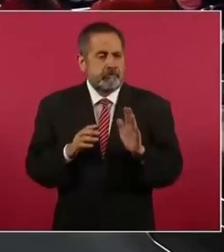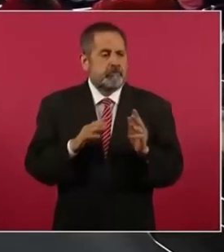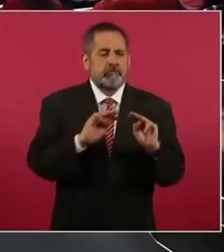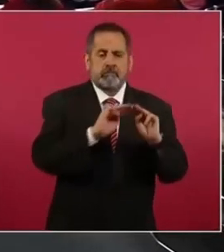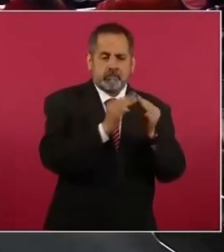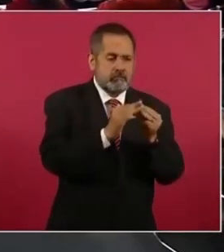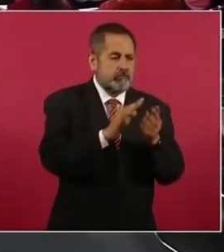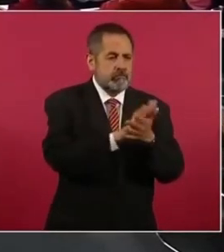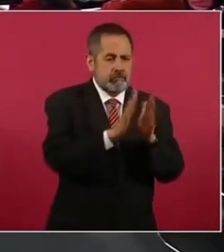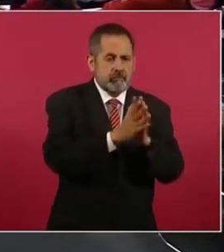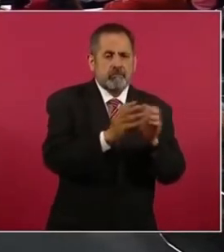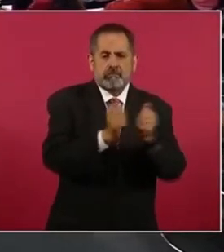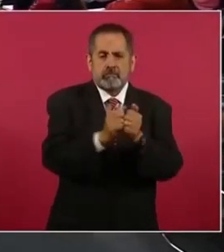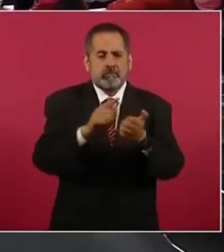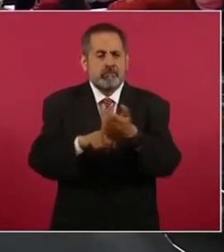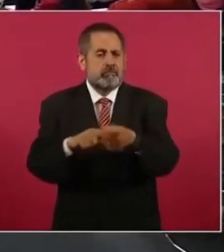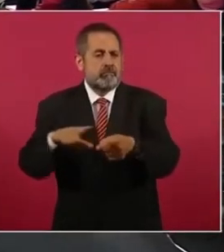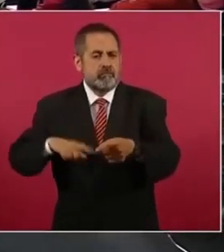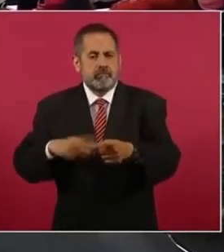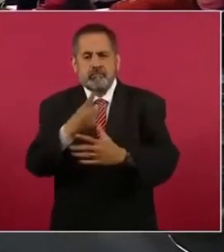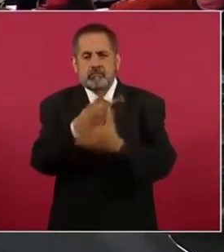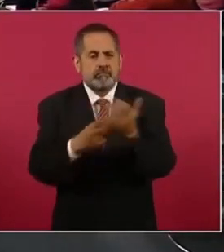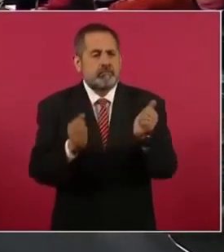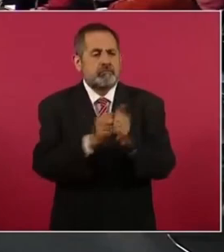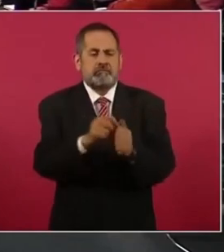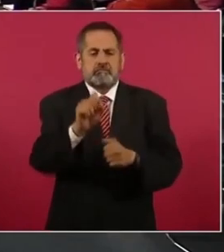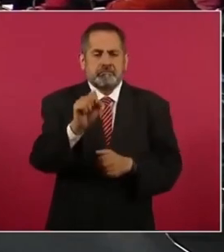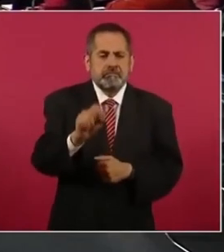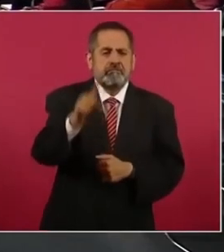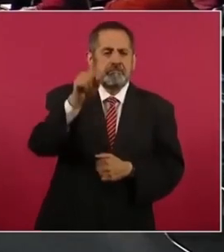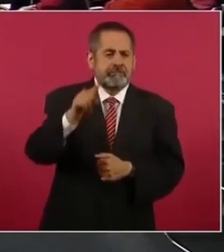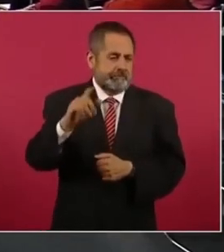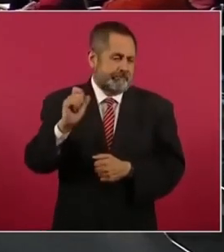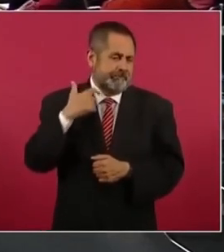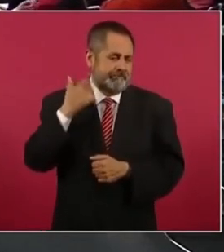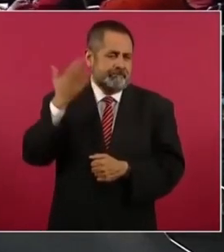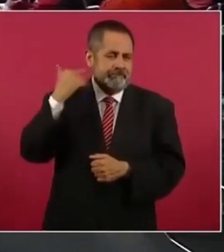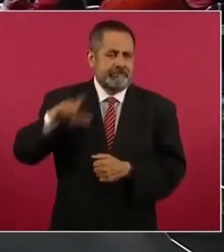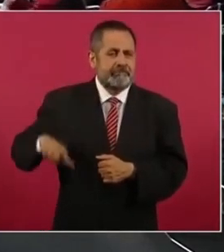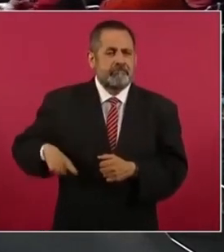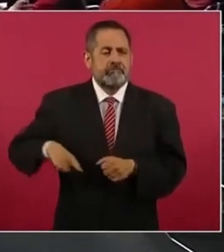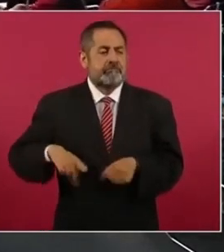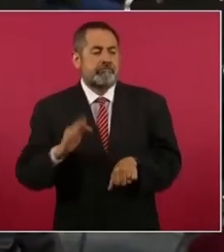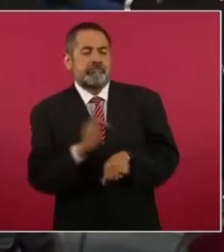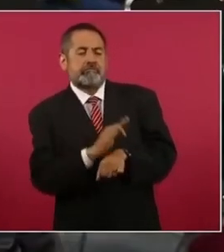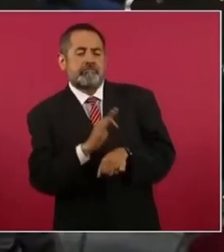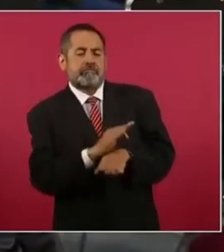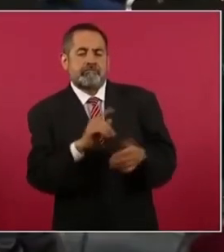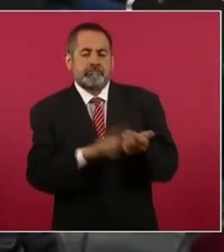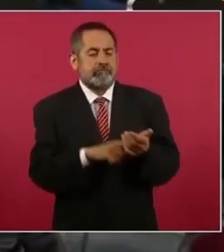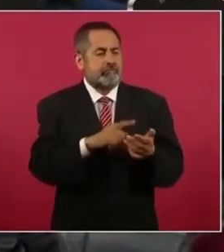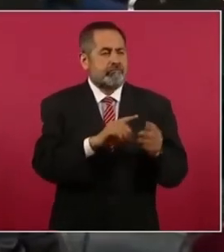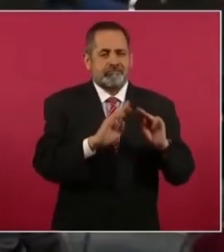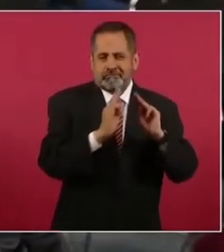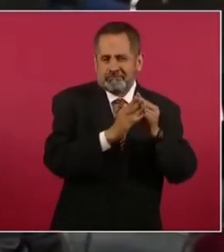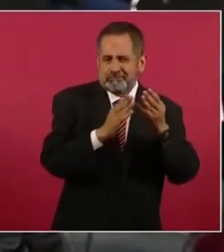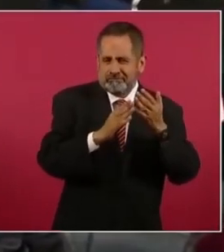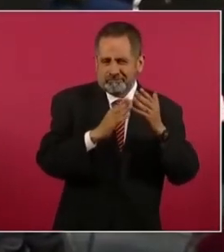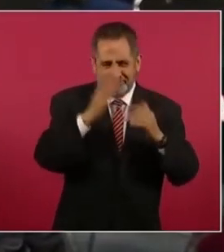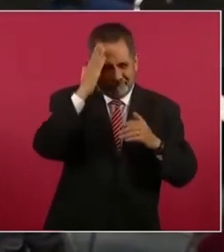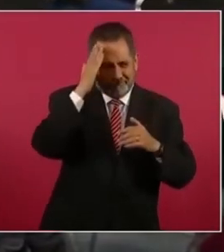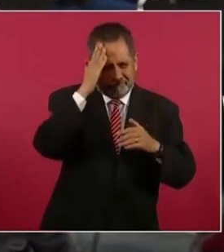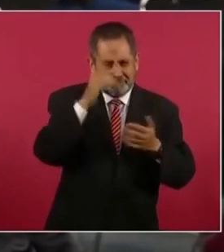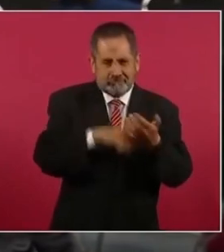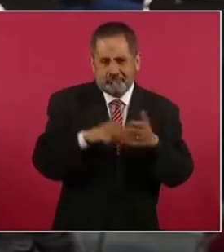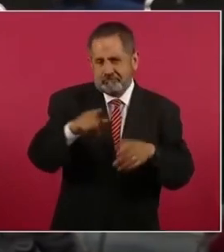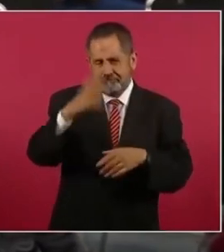organizada y el gobierno, y muchas veces era el gobierno pues el que protegía a los grandes criminales. Se